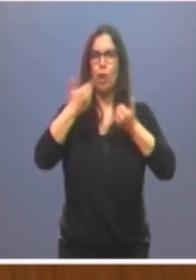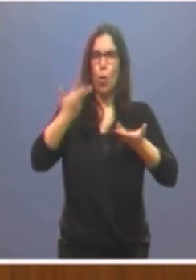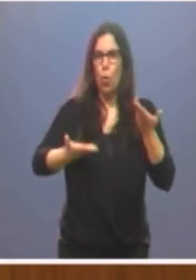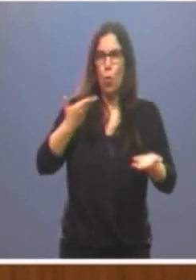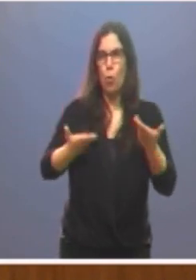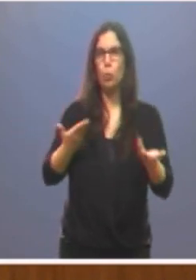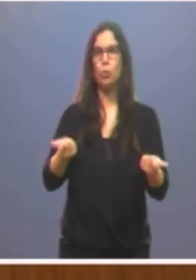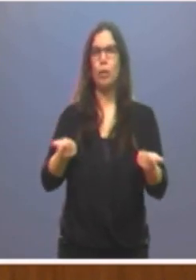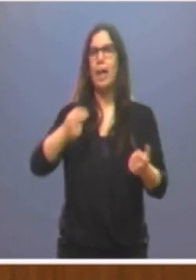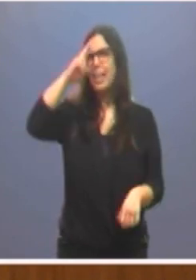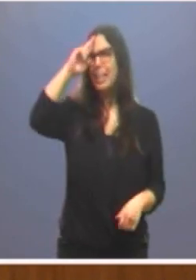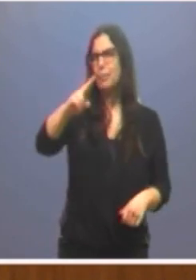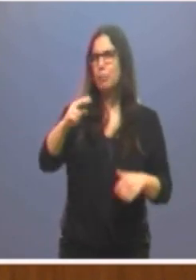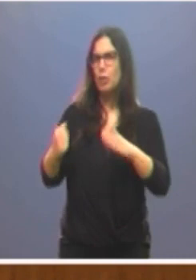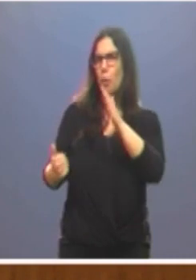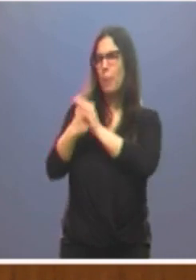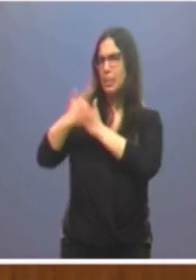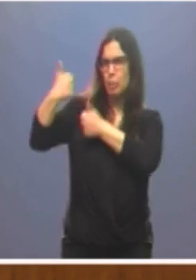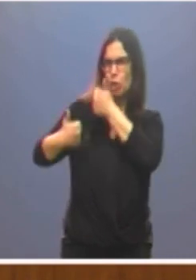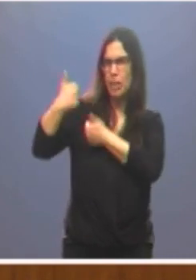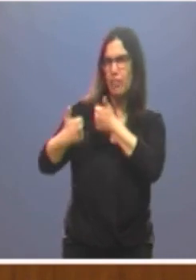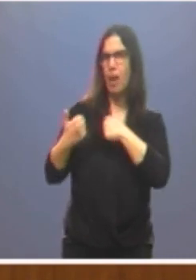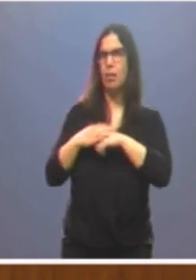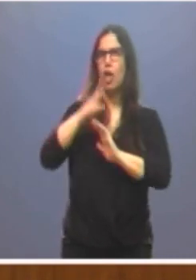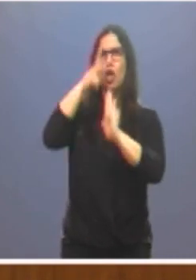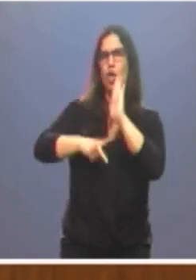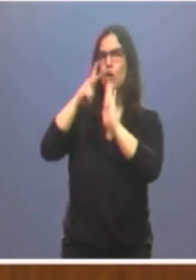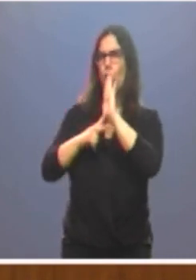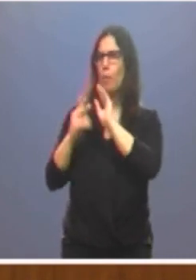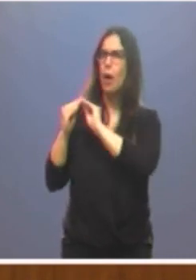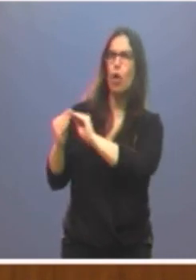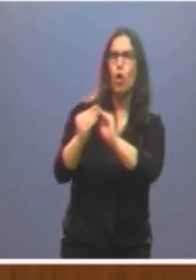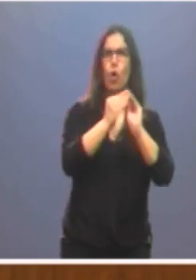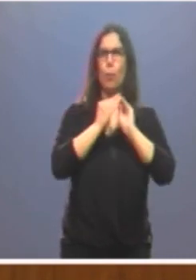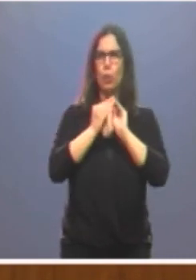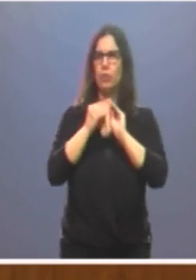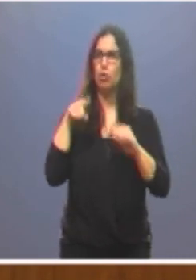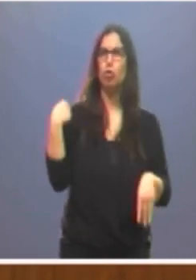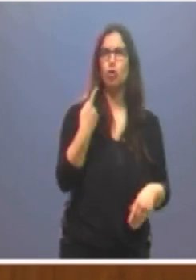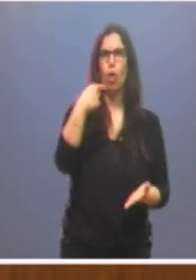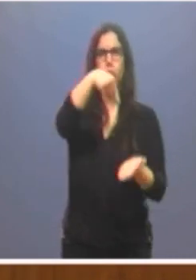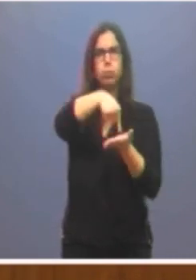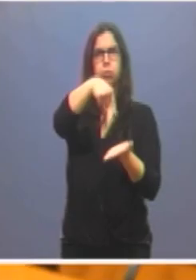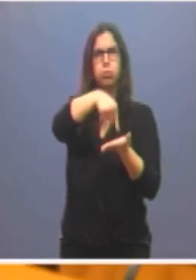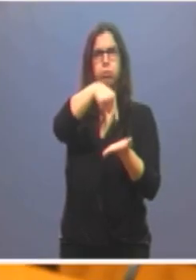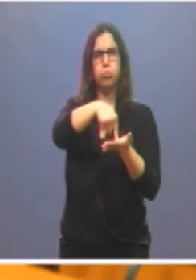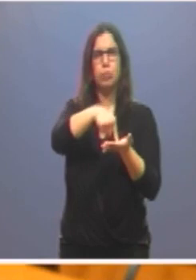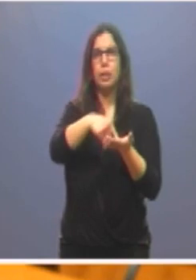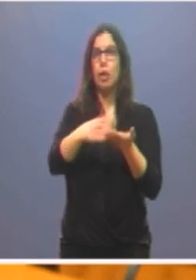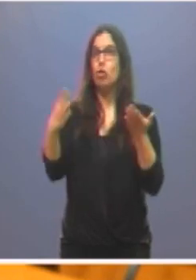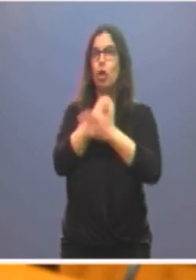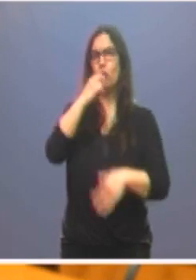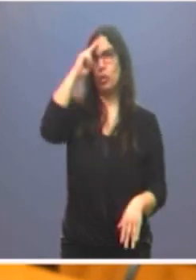enorme respeto por el rival, por las normas comunes que a todos nos exigen, que nos rigen y todos debemos